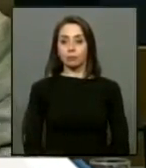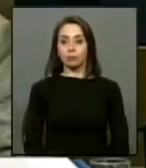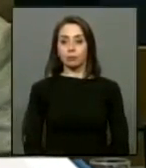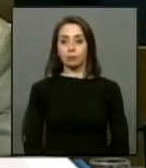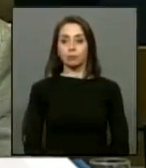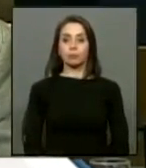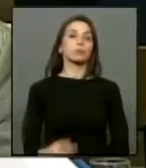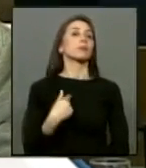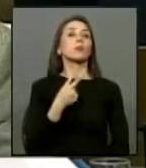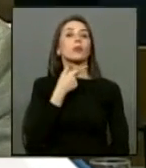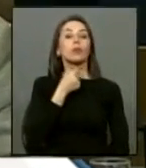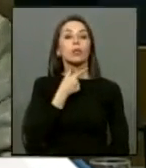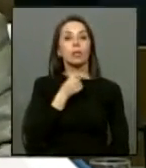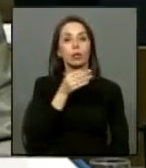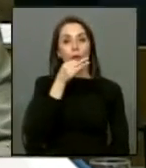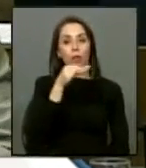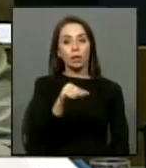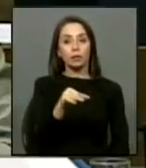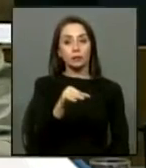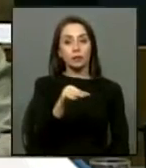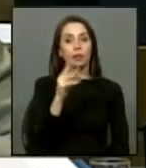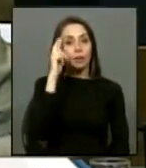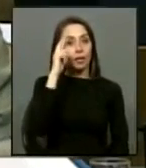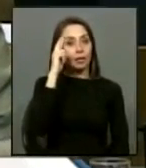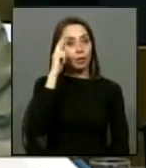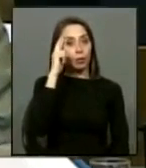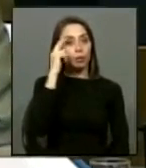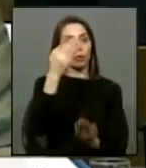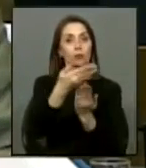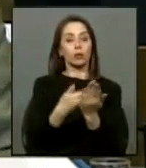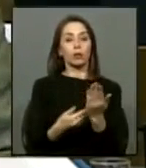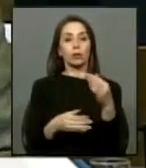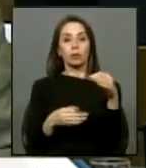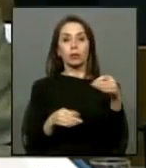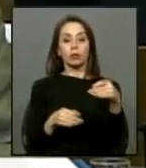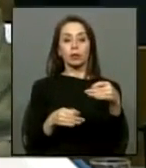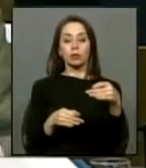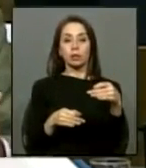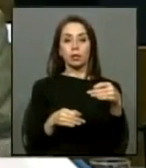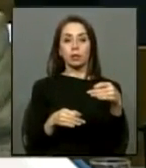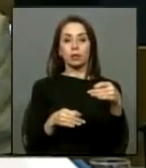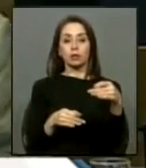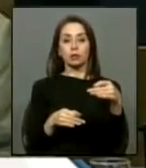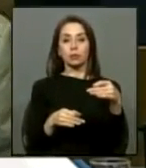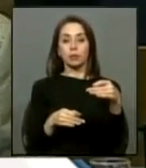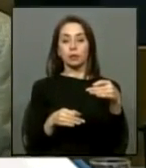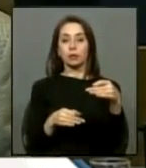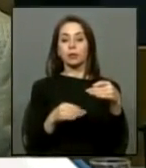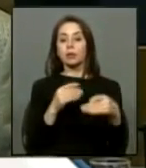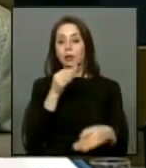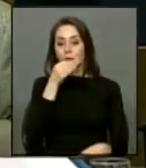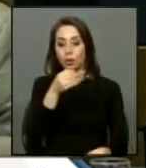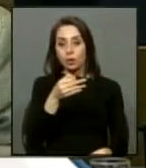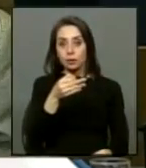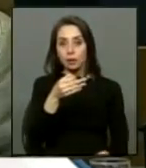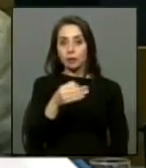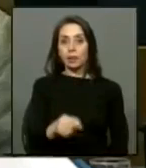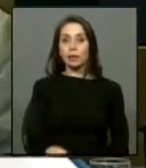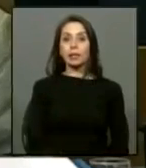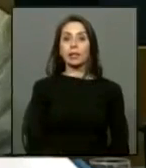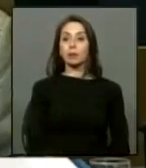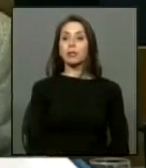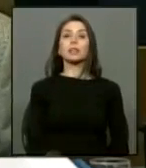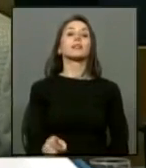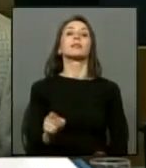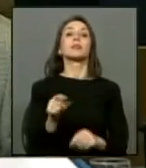quisiera señalar también recordando un documento que ya mencionaré lo siguiente no